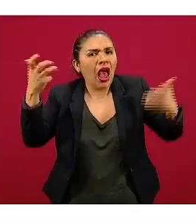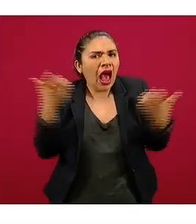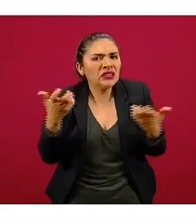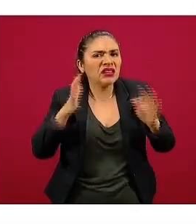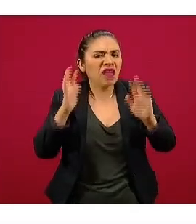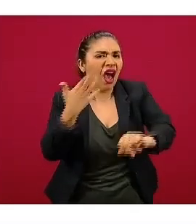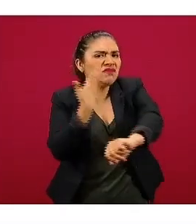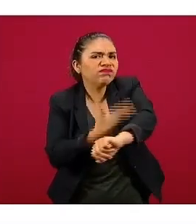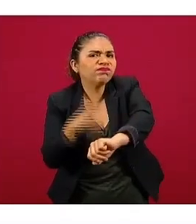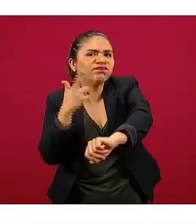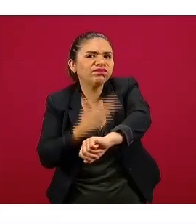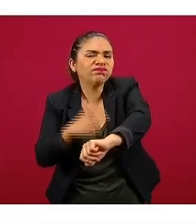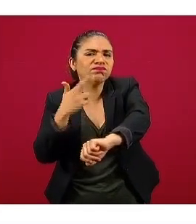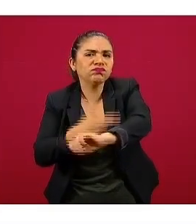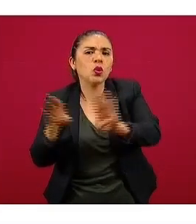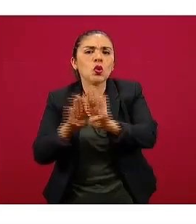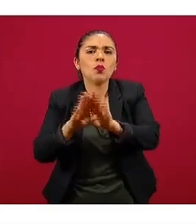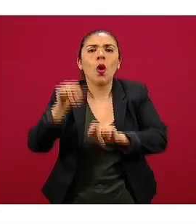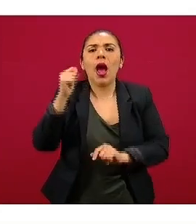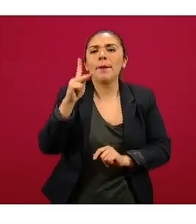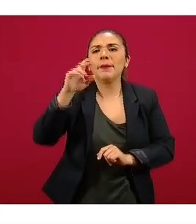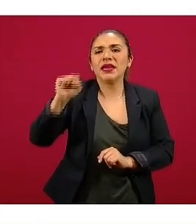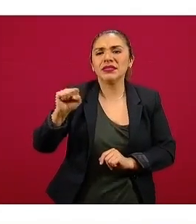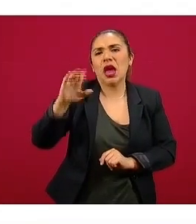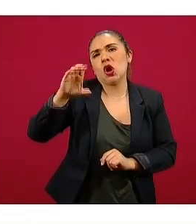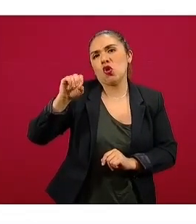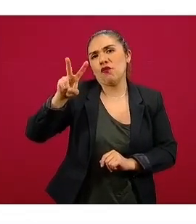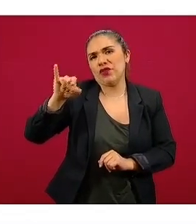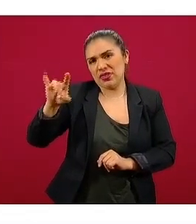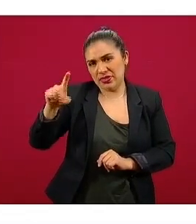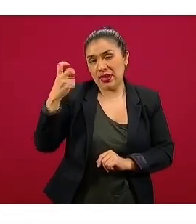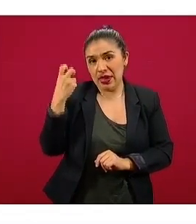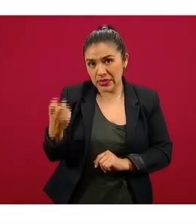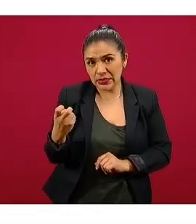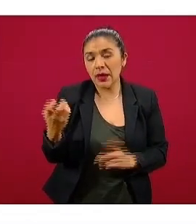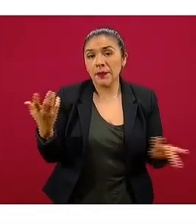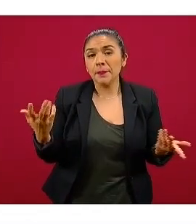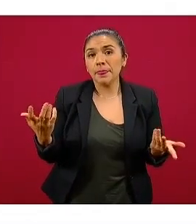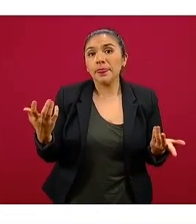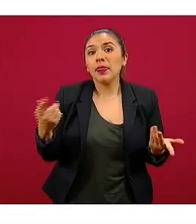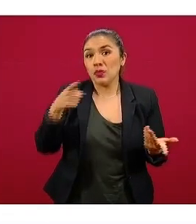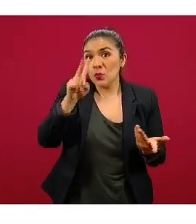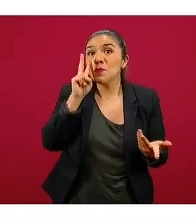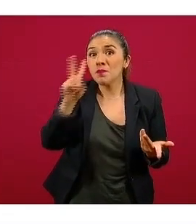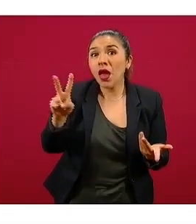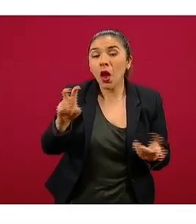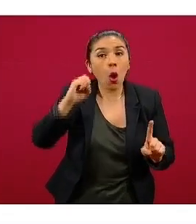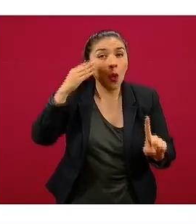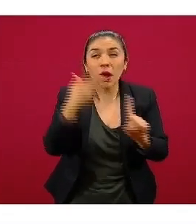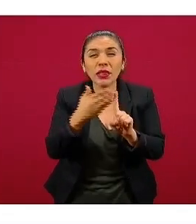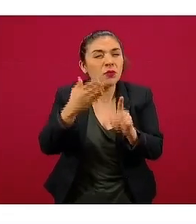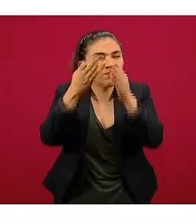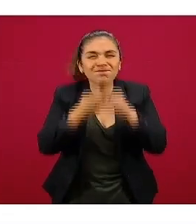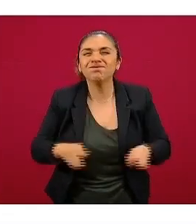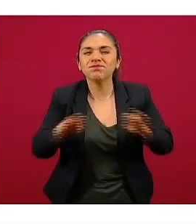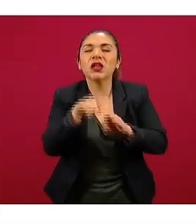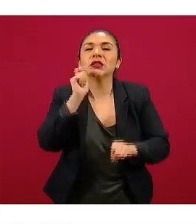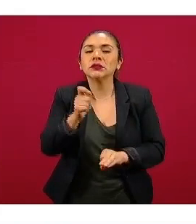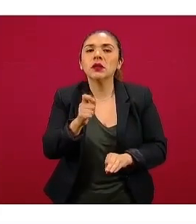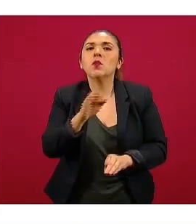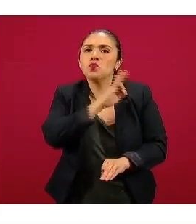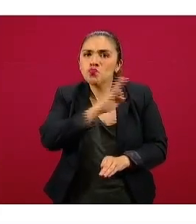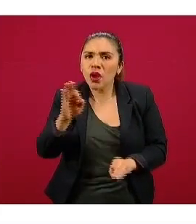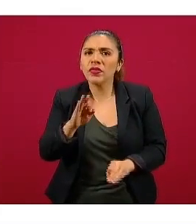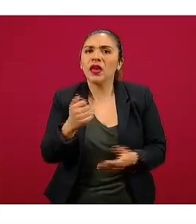realizando en el marco de APS COVID, atención primaria a la salud, en donde, como vemos, los objetivos principales son poder